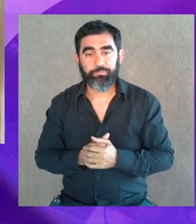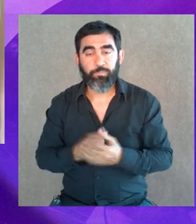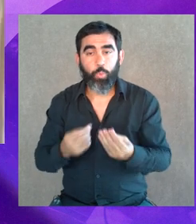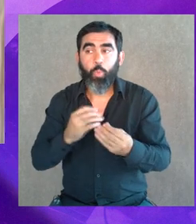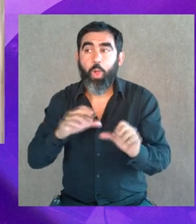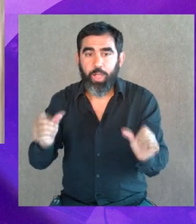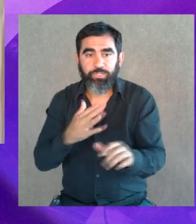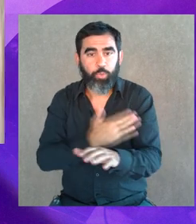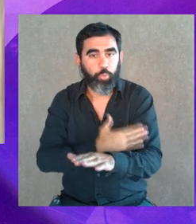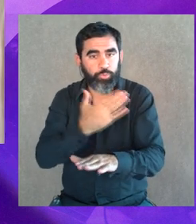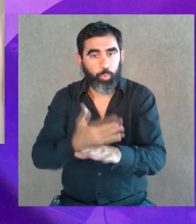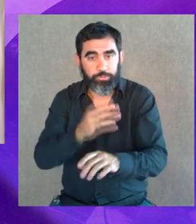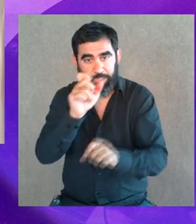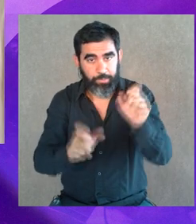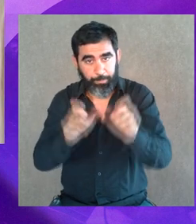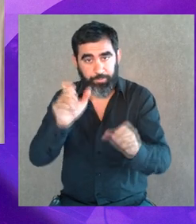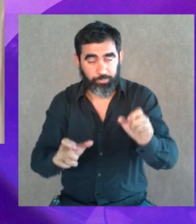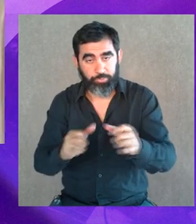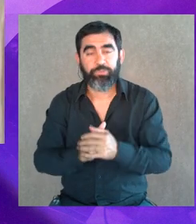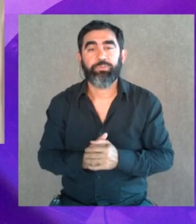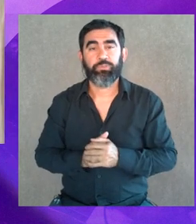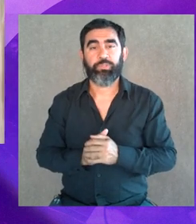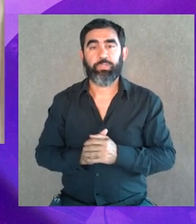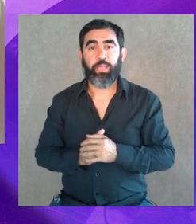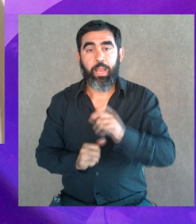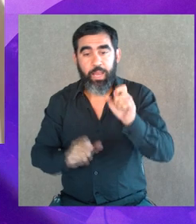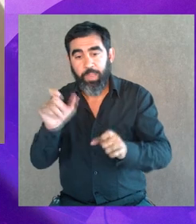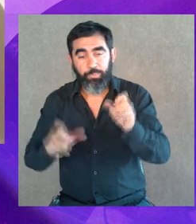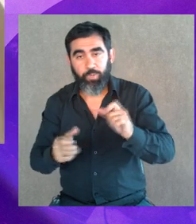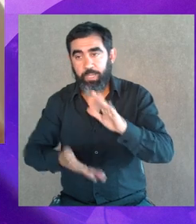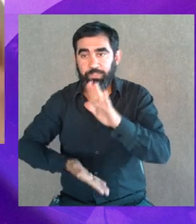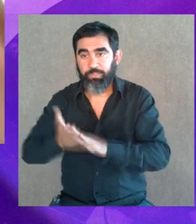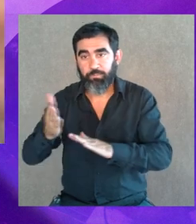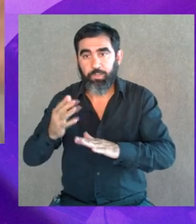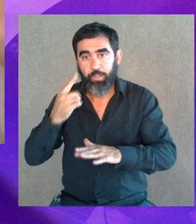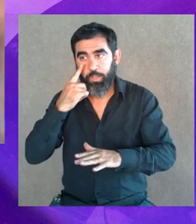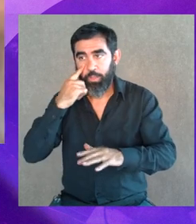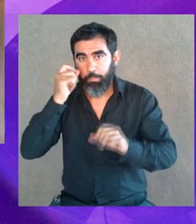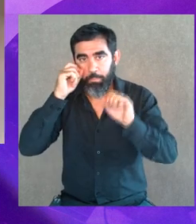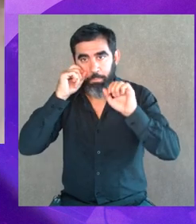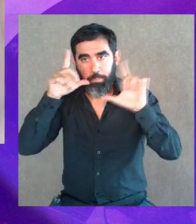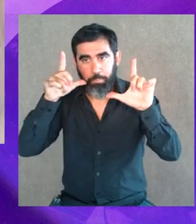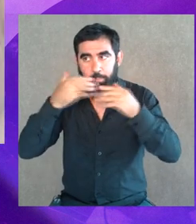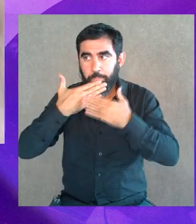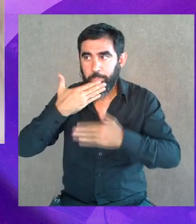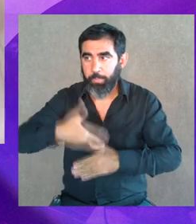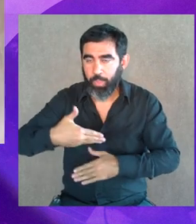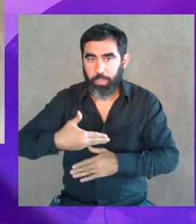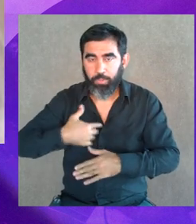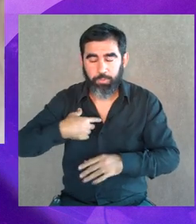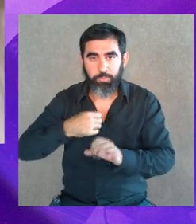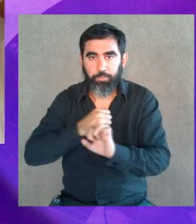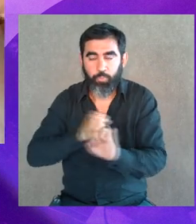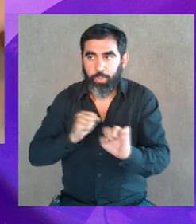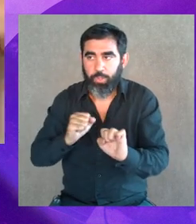el efecto que genera así en la gente, ¿no? El que la gente se vaya con los ojos así abiertos y con esa sensación